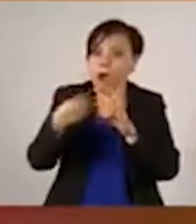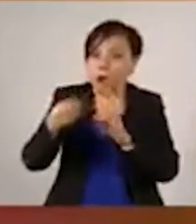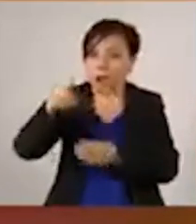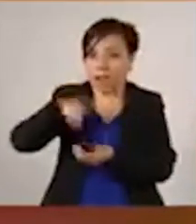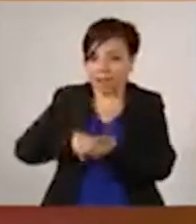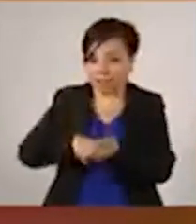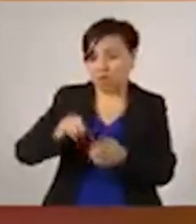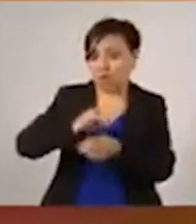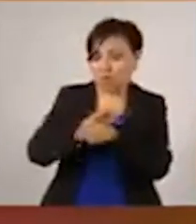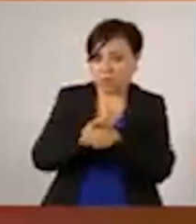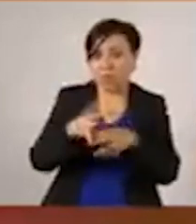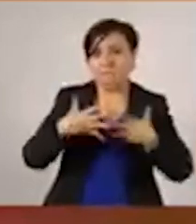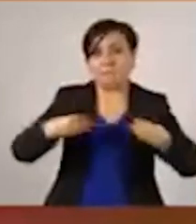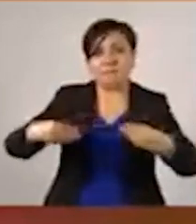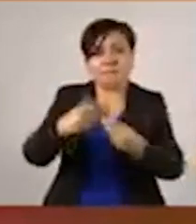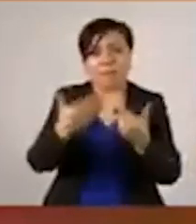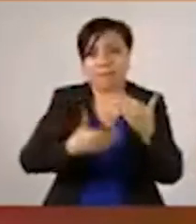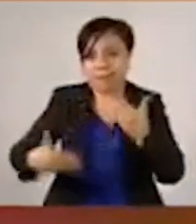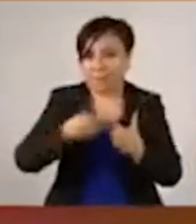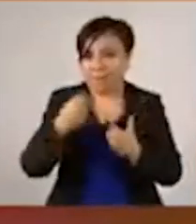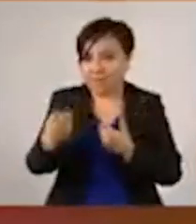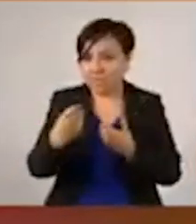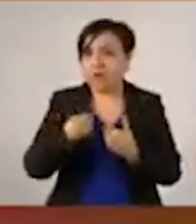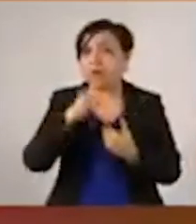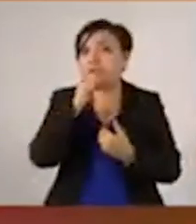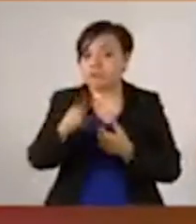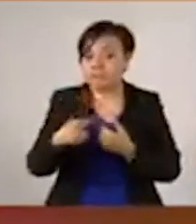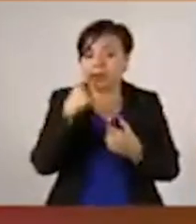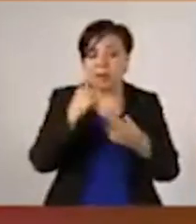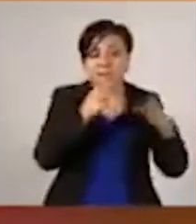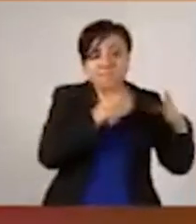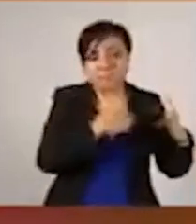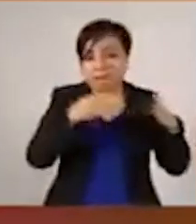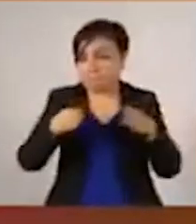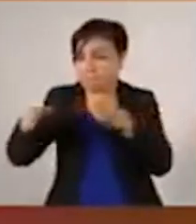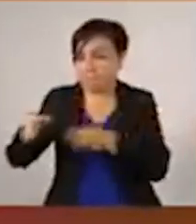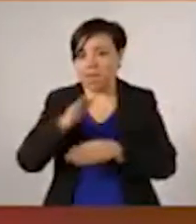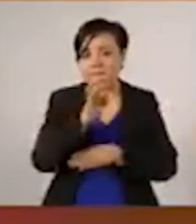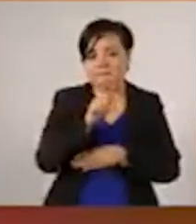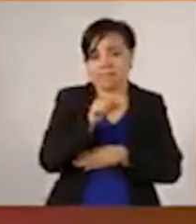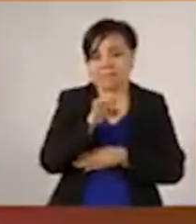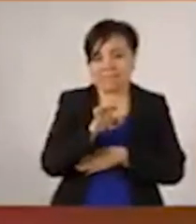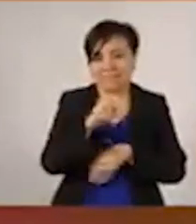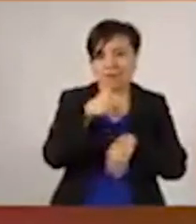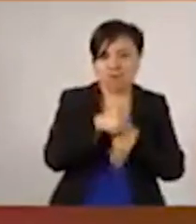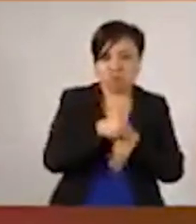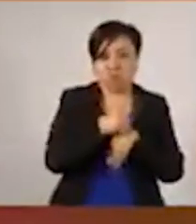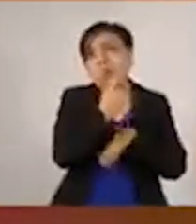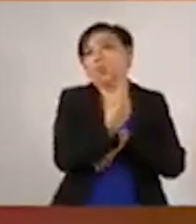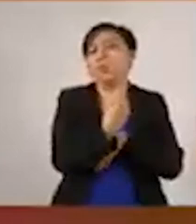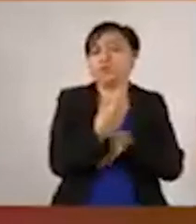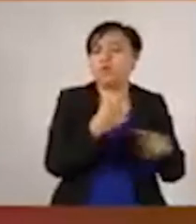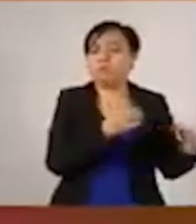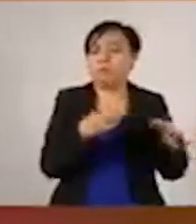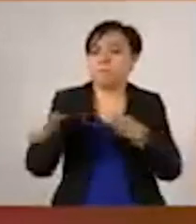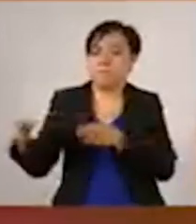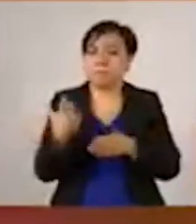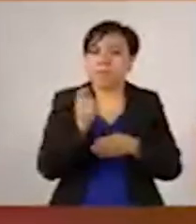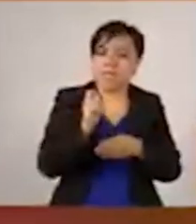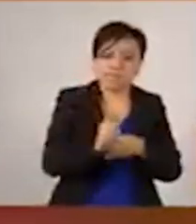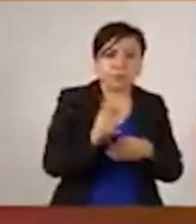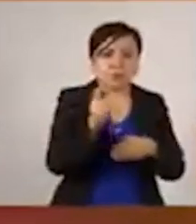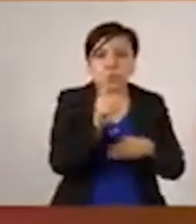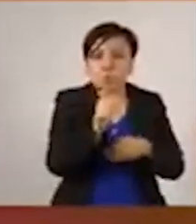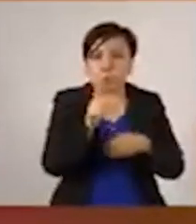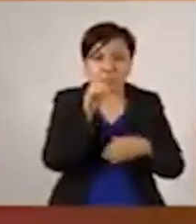Esta vigilancia epidemiológica se divide también en tres fases. La fase uno es cuando se realizan las